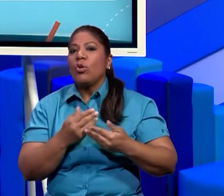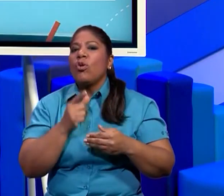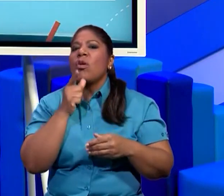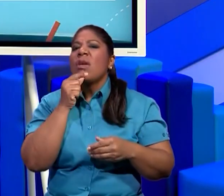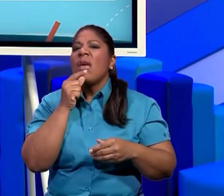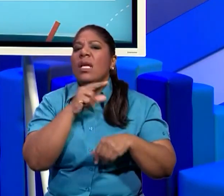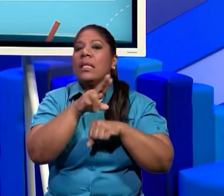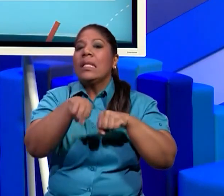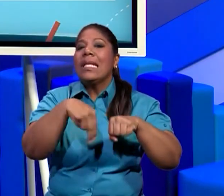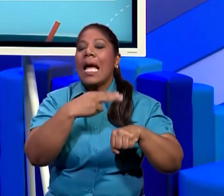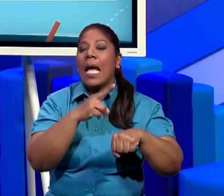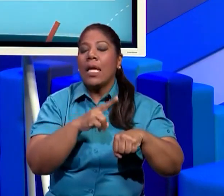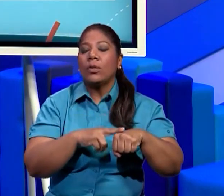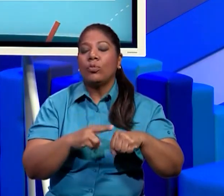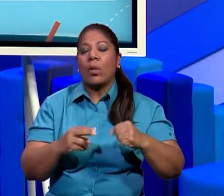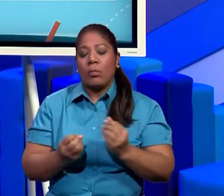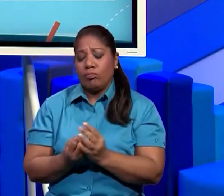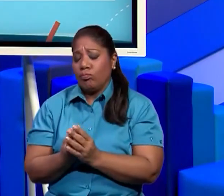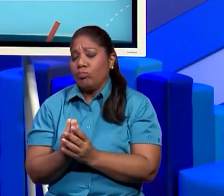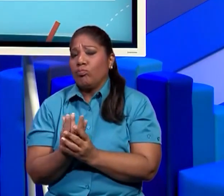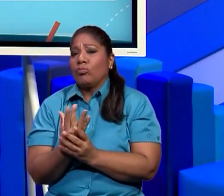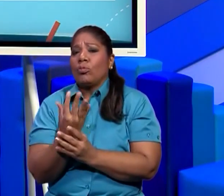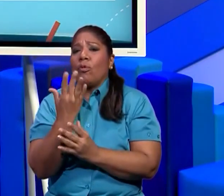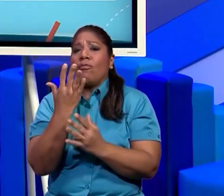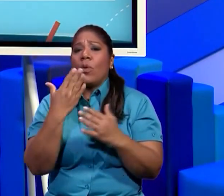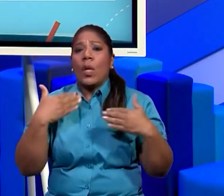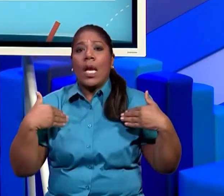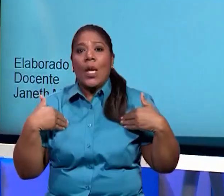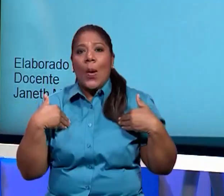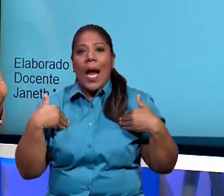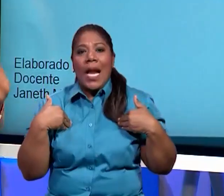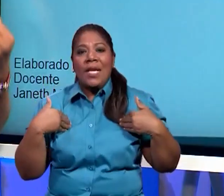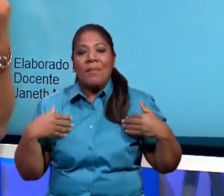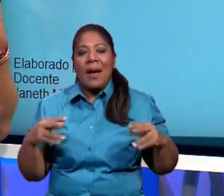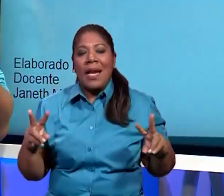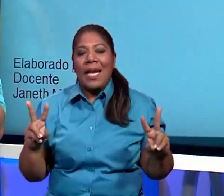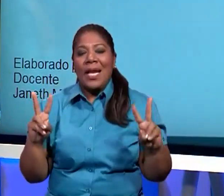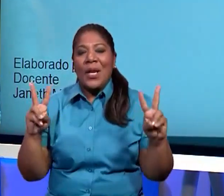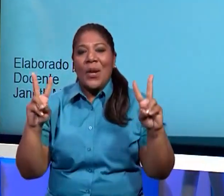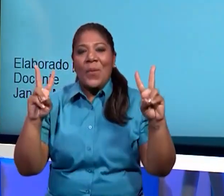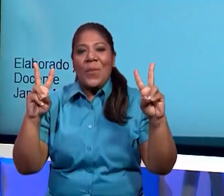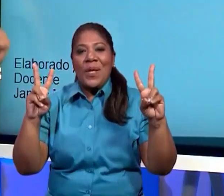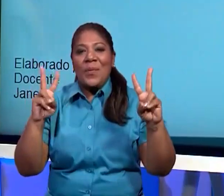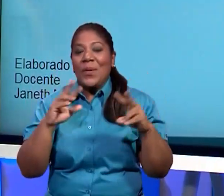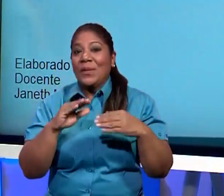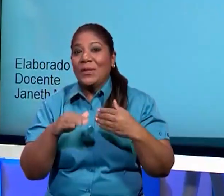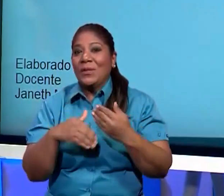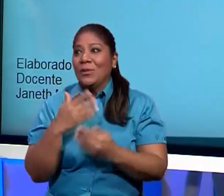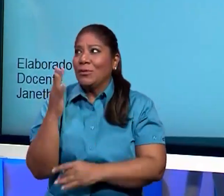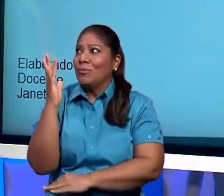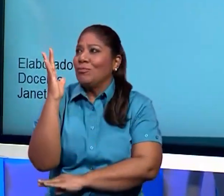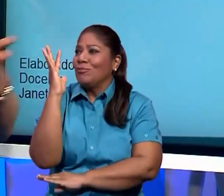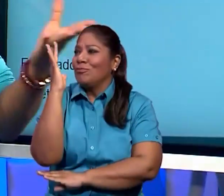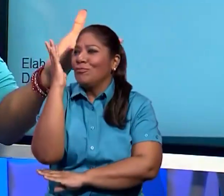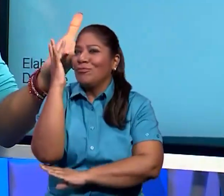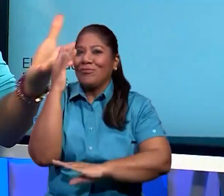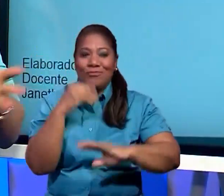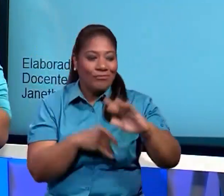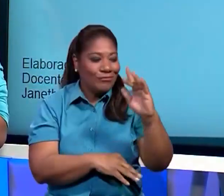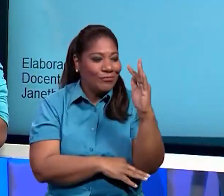tiene vida. La flora, la fauna, la vegetación, los seres vivos, los animales,